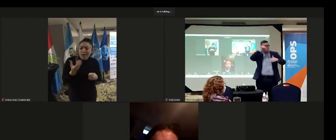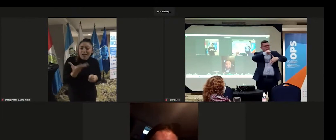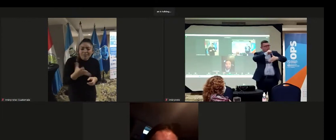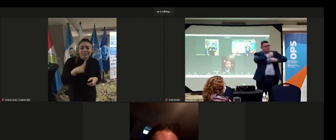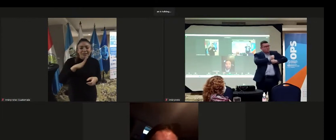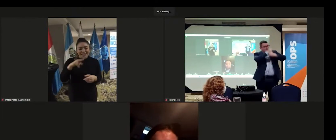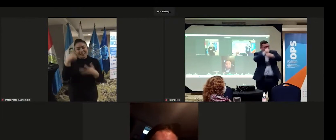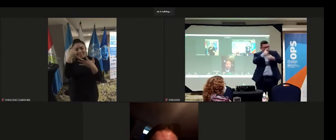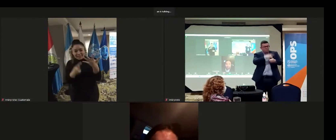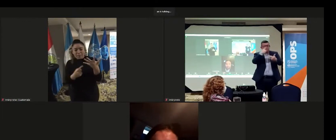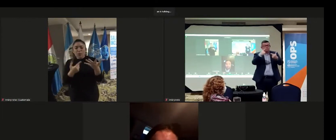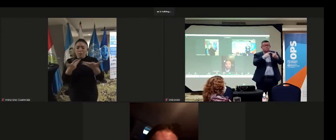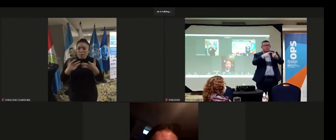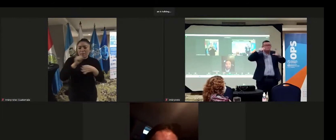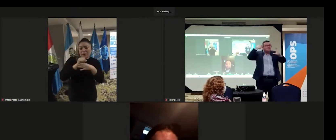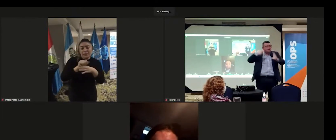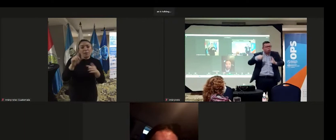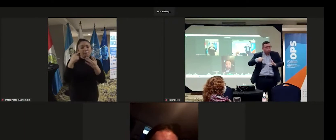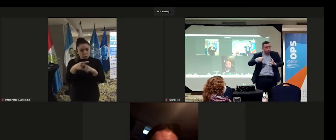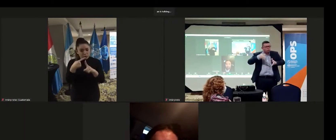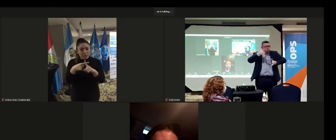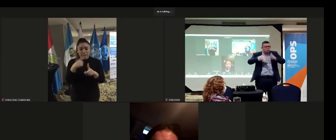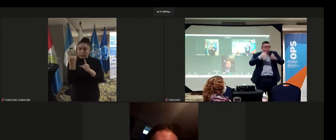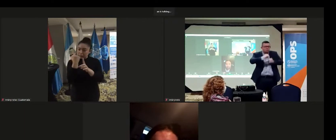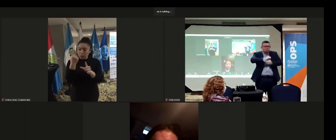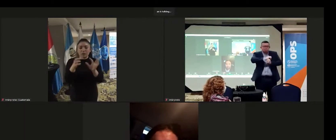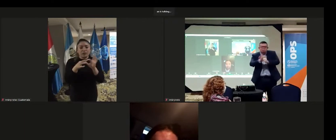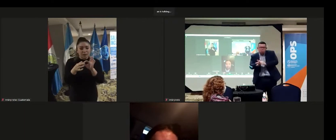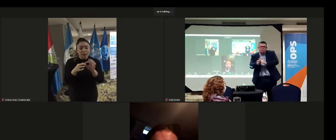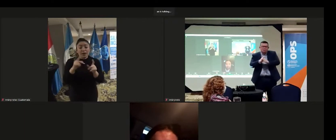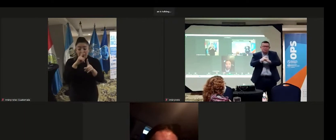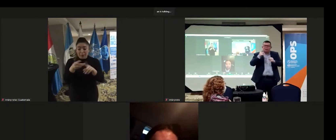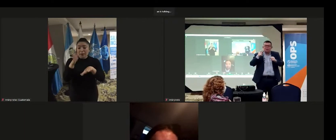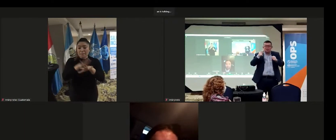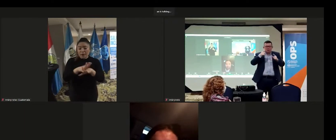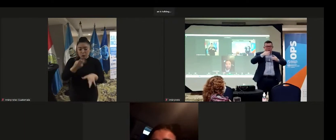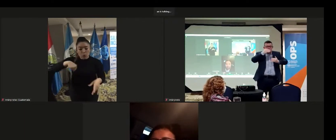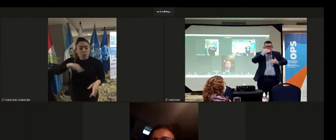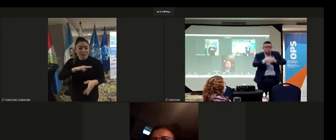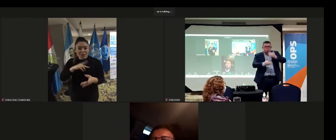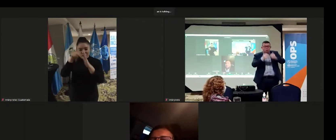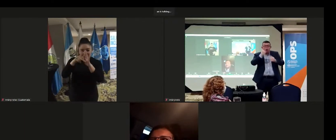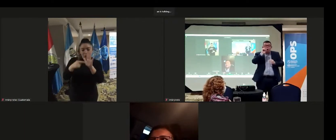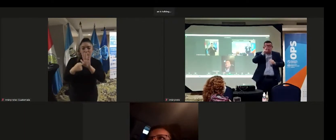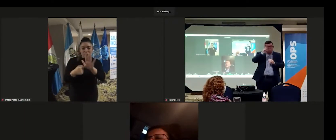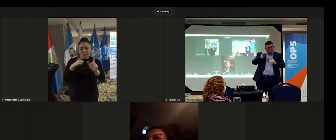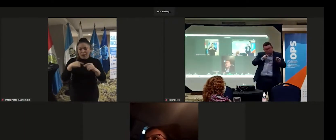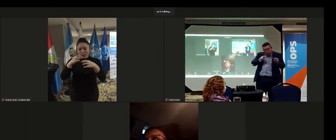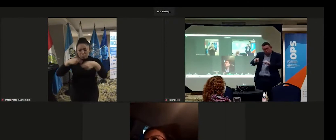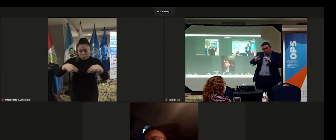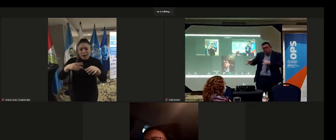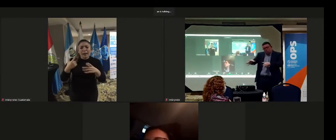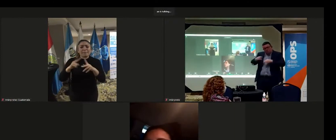este tipo de prácticas positivas, creo que eso es importante. Además en nuestros videos con respecto al tema del COVID se han empezado a